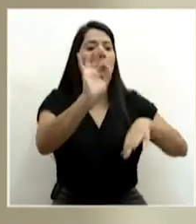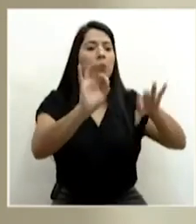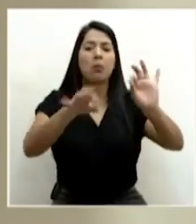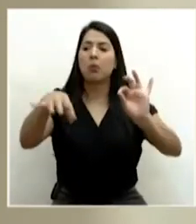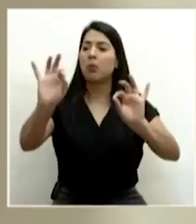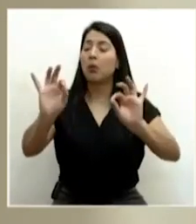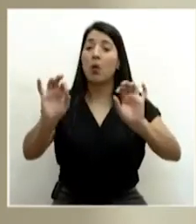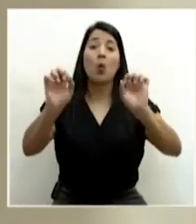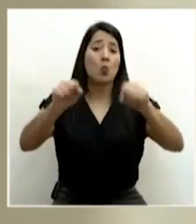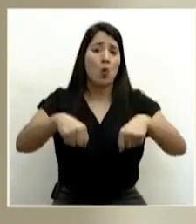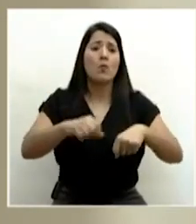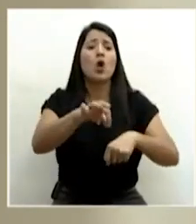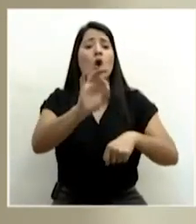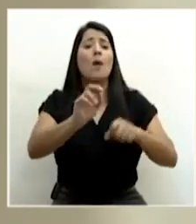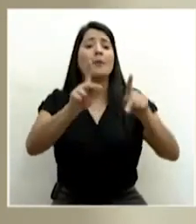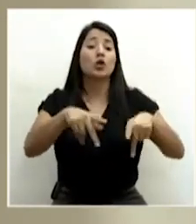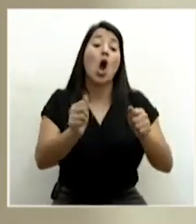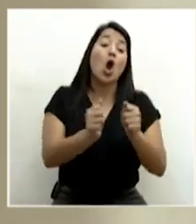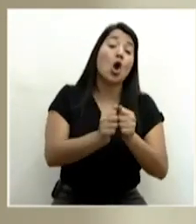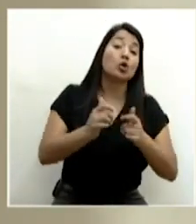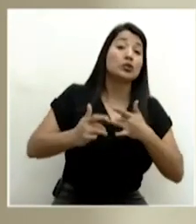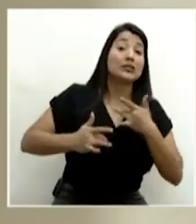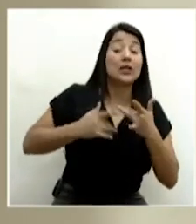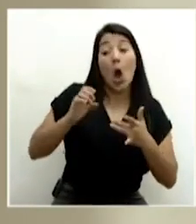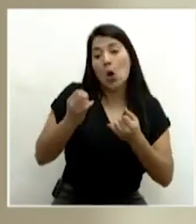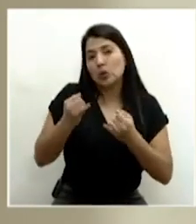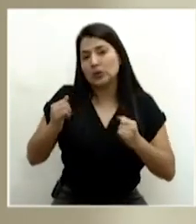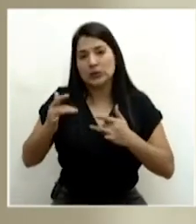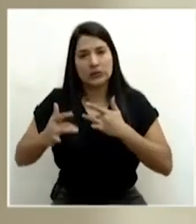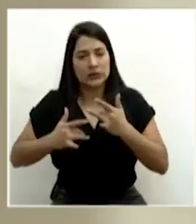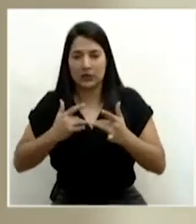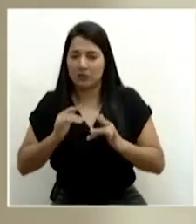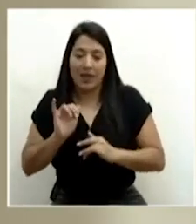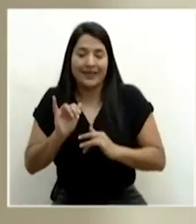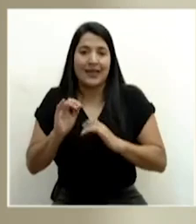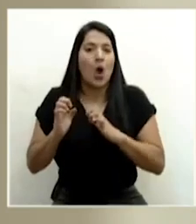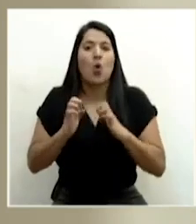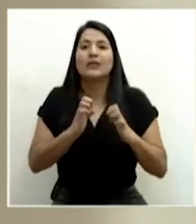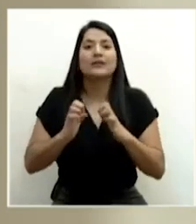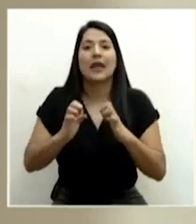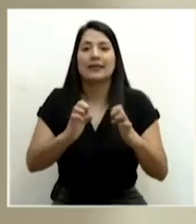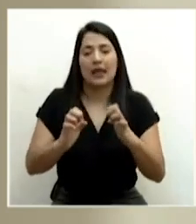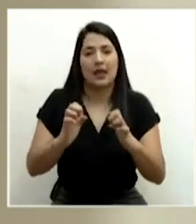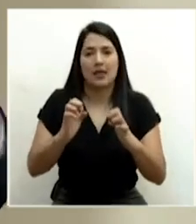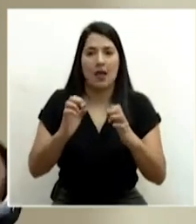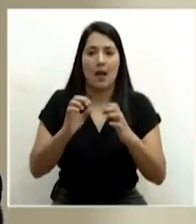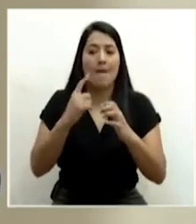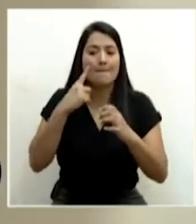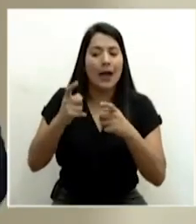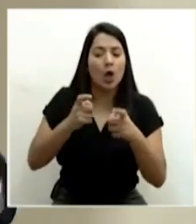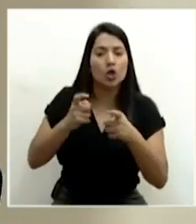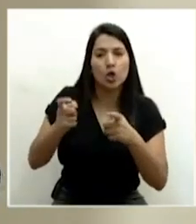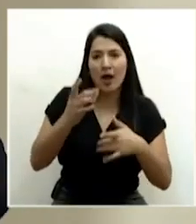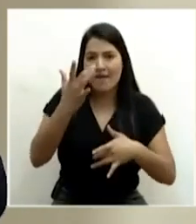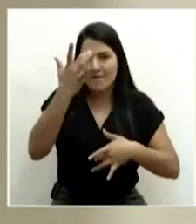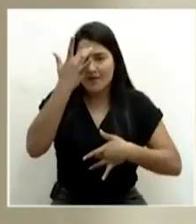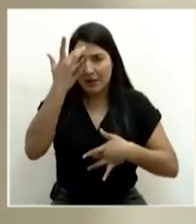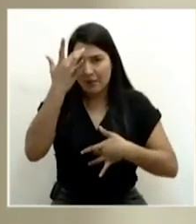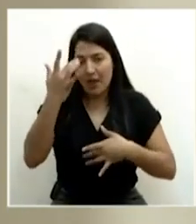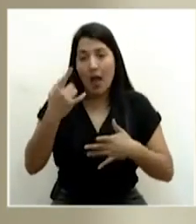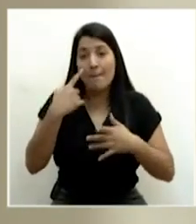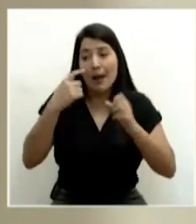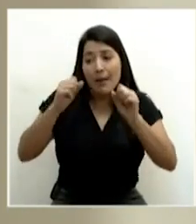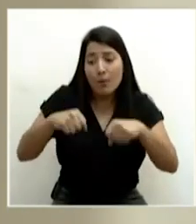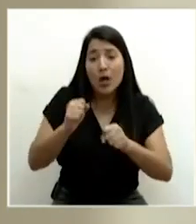sin síntomas. Es una estrategia epidemiológica para estar haciendo ese muestreo, ese